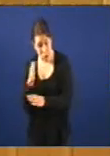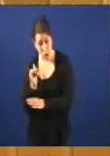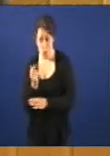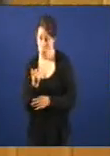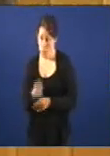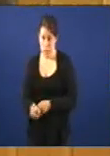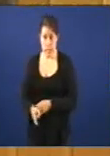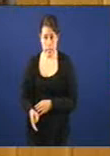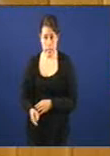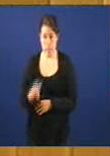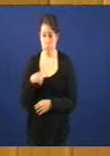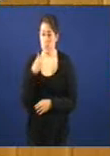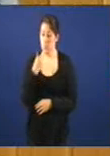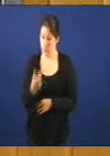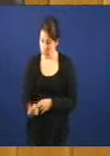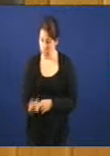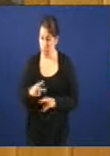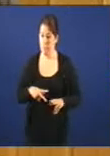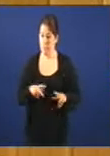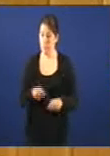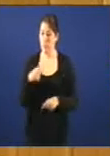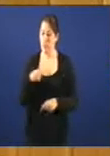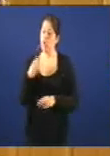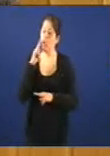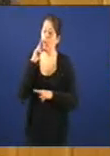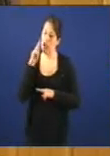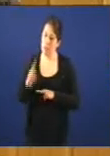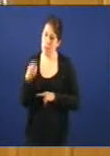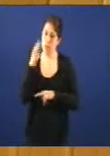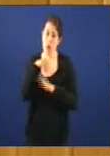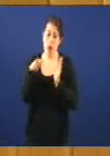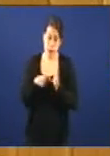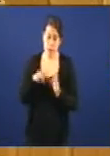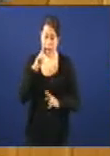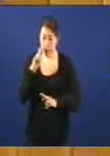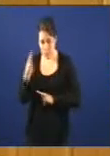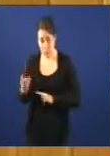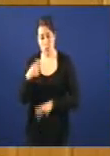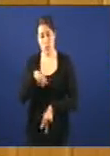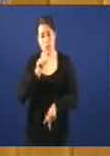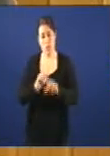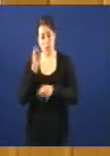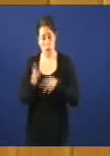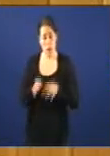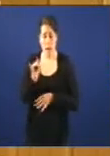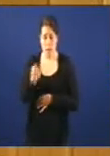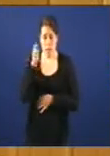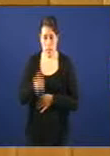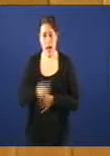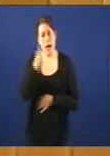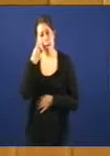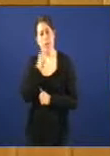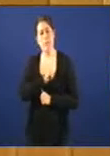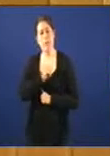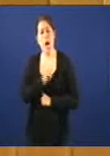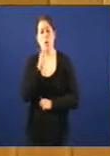o que lle dixen nun principio eu respeto a legalidade respeto as decisións judiciais hai unha sentencia habrá que esperar o que digan os